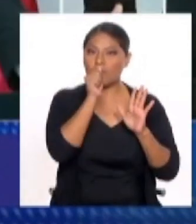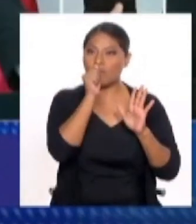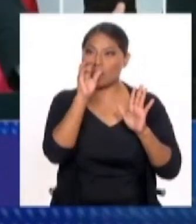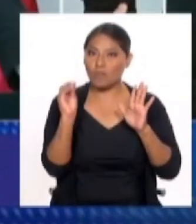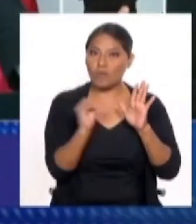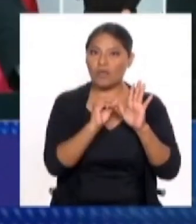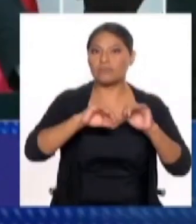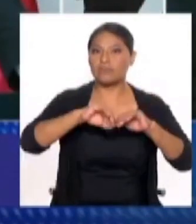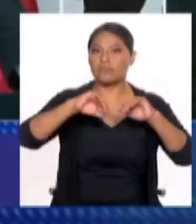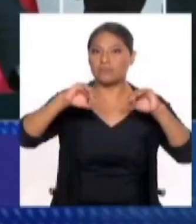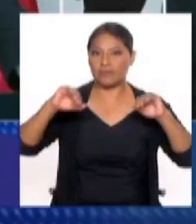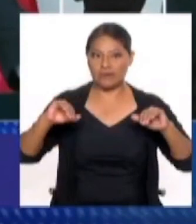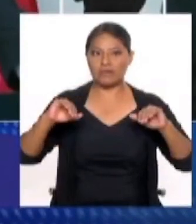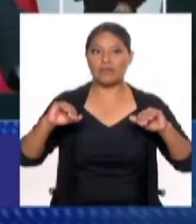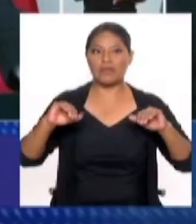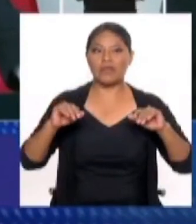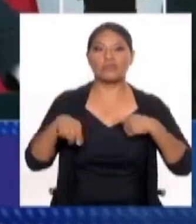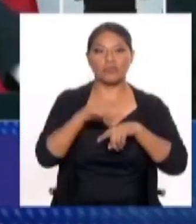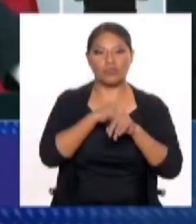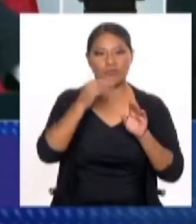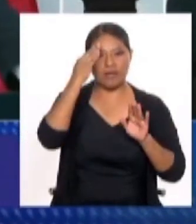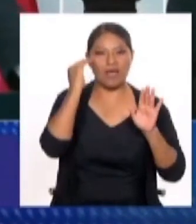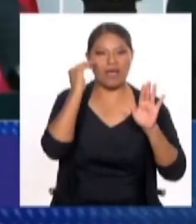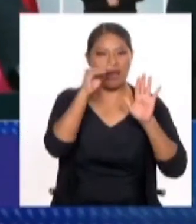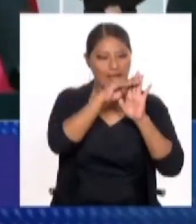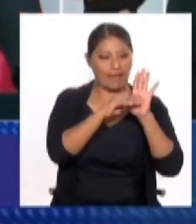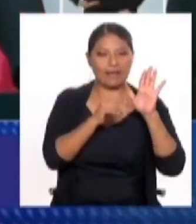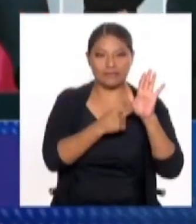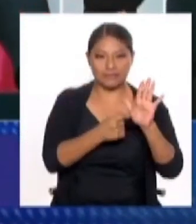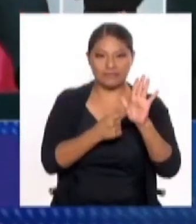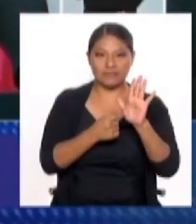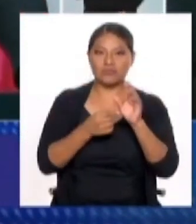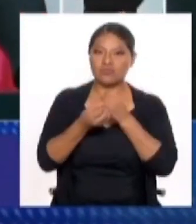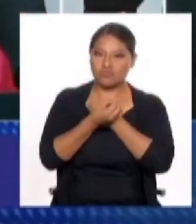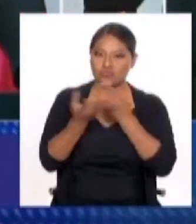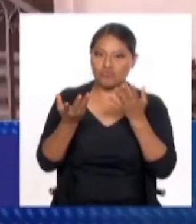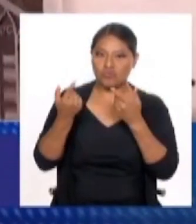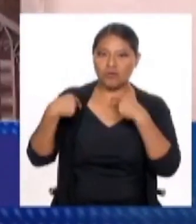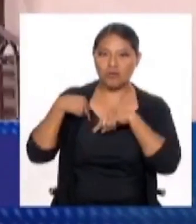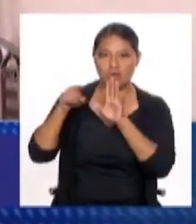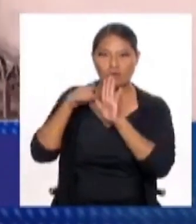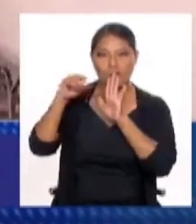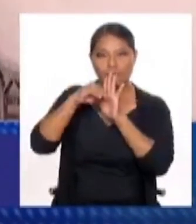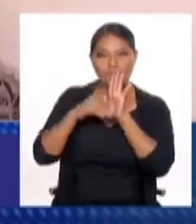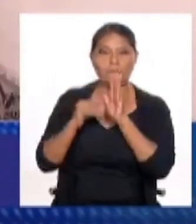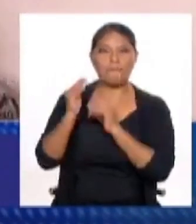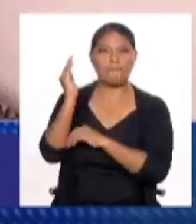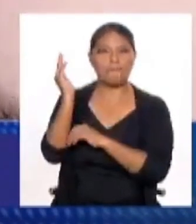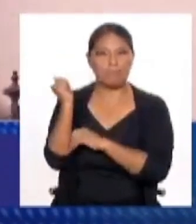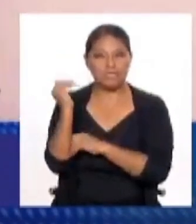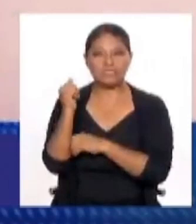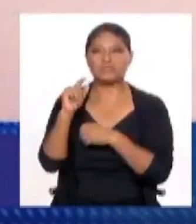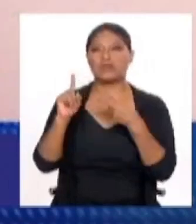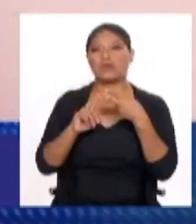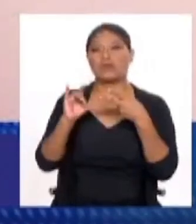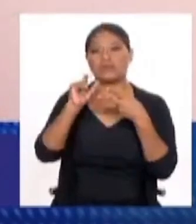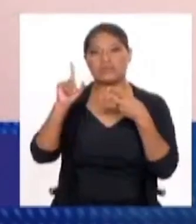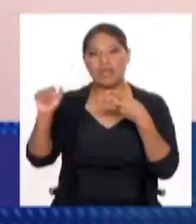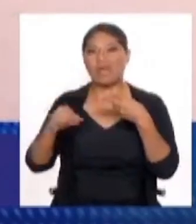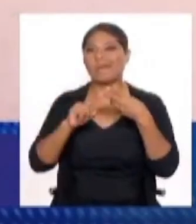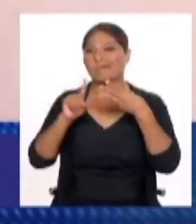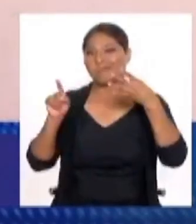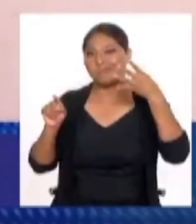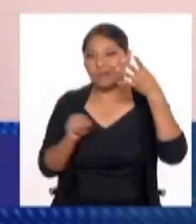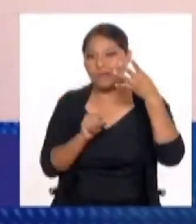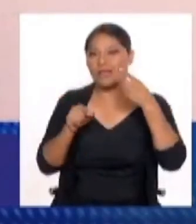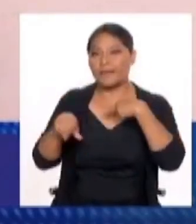interés. Entonces, esta constitución da todo el marco regulatorio a la ministra de fondos de pensión, a la ISAP, etcétera. Entonces,